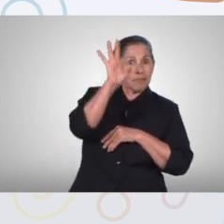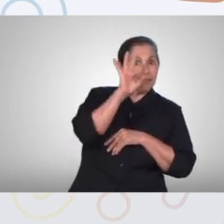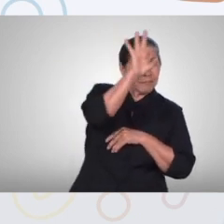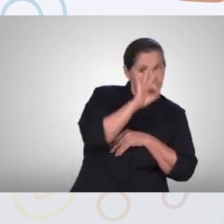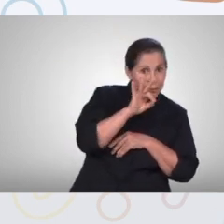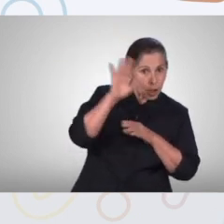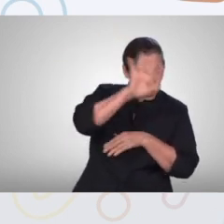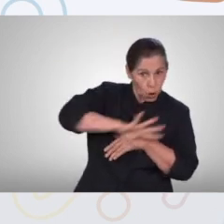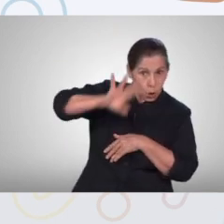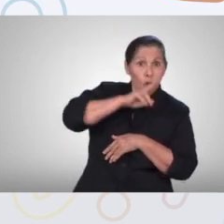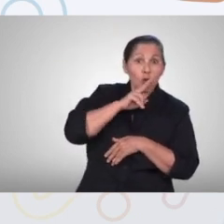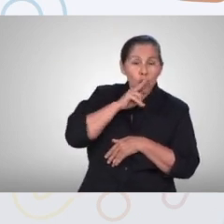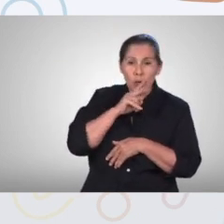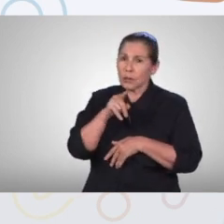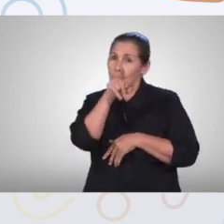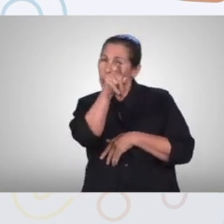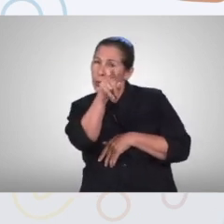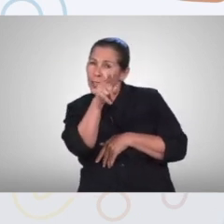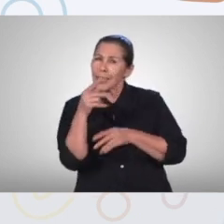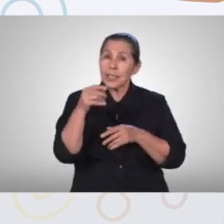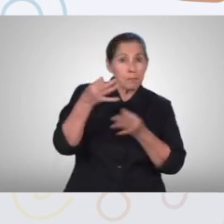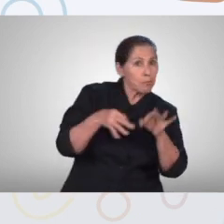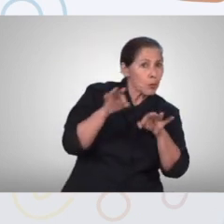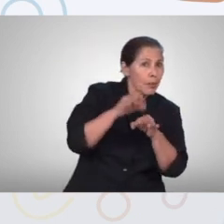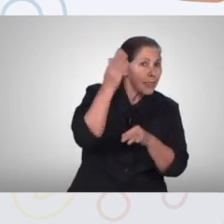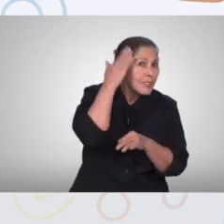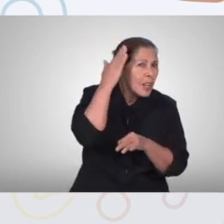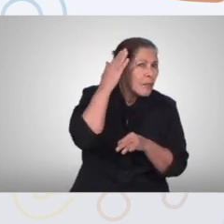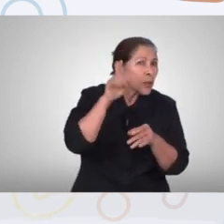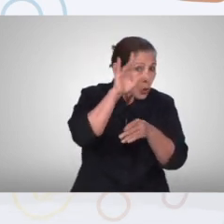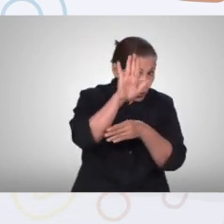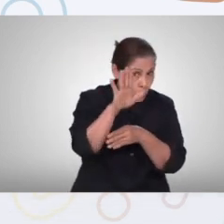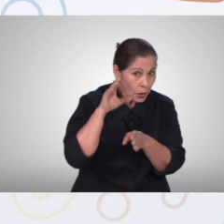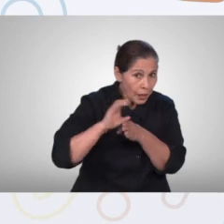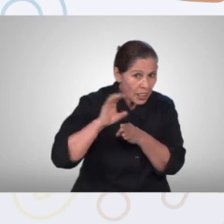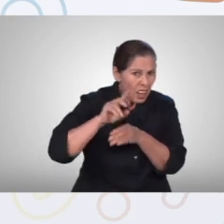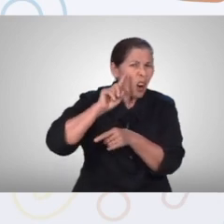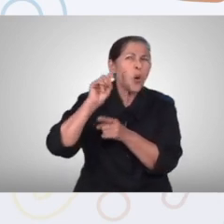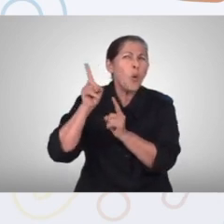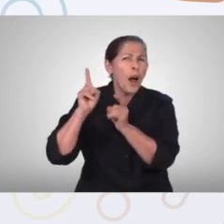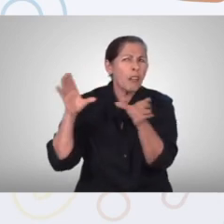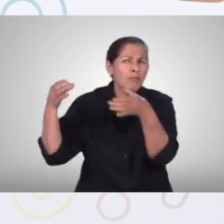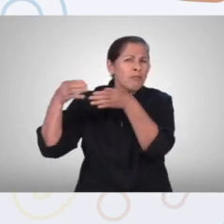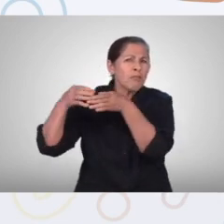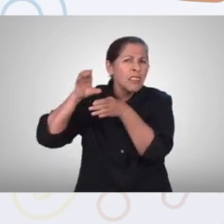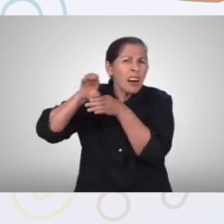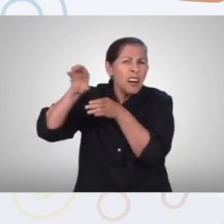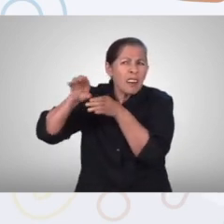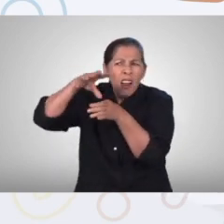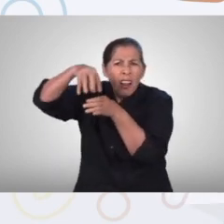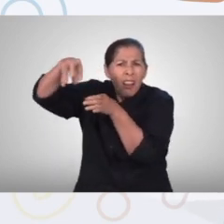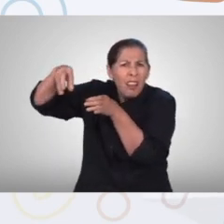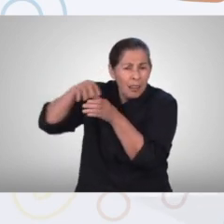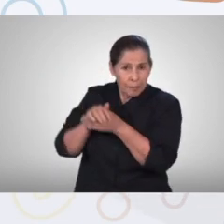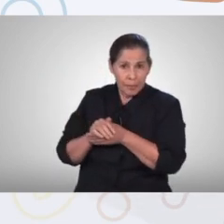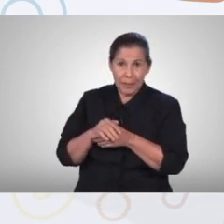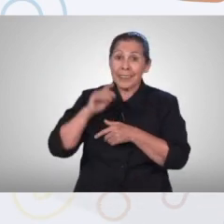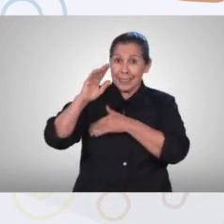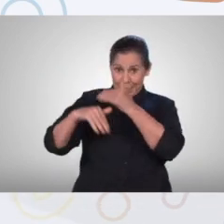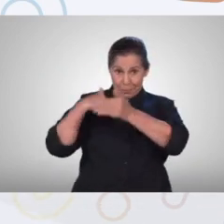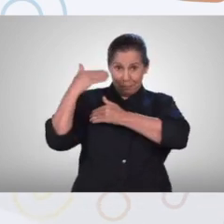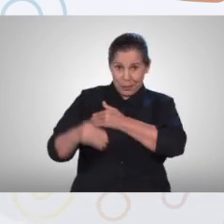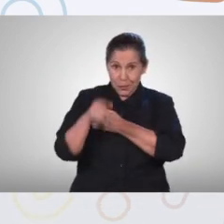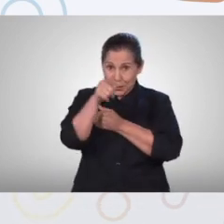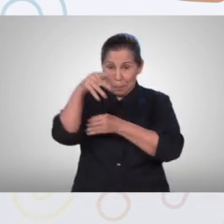identifiques la facultad a la cual pertenece tu carrera en tercer lugar elegirás al comité ejecutivo de la federación de estudiantes